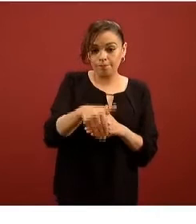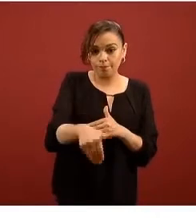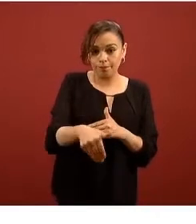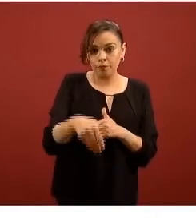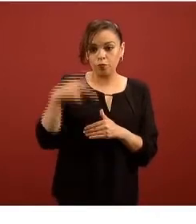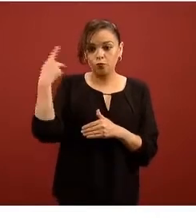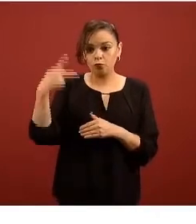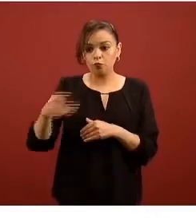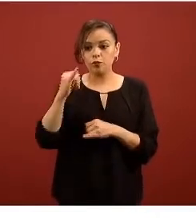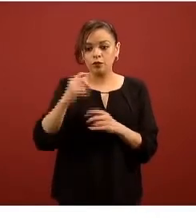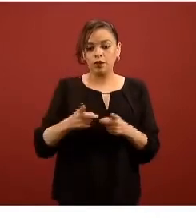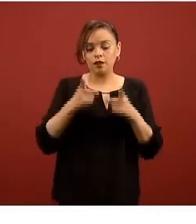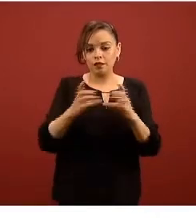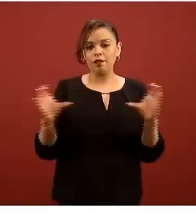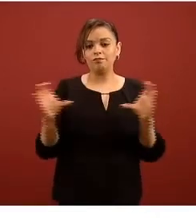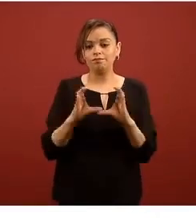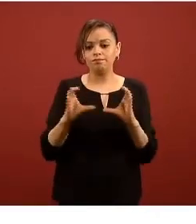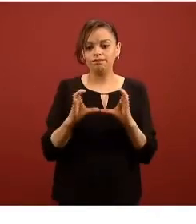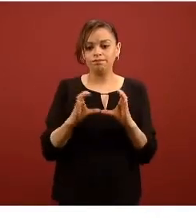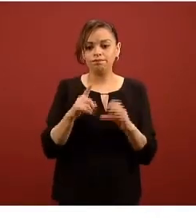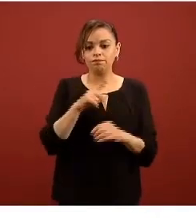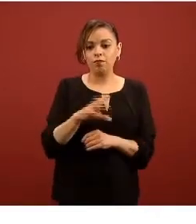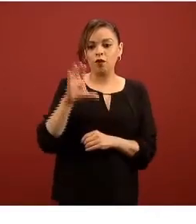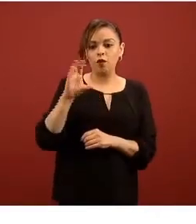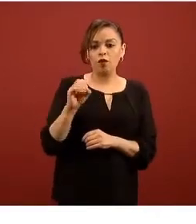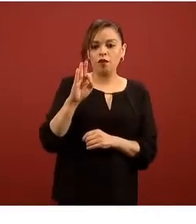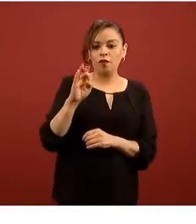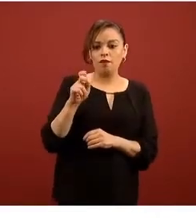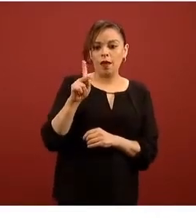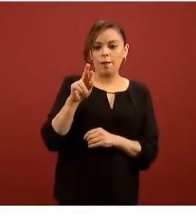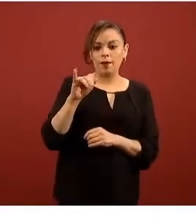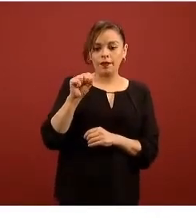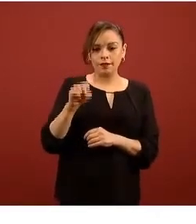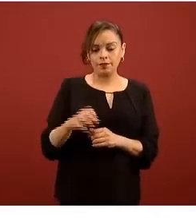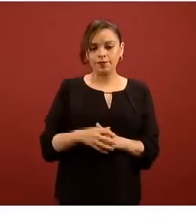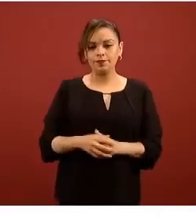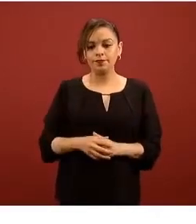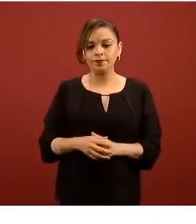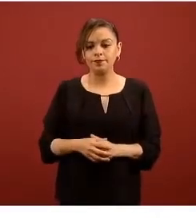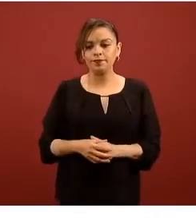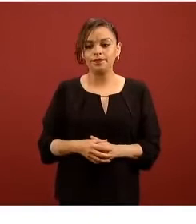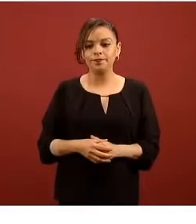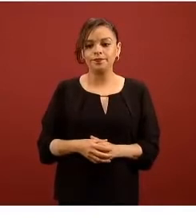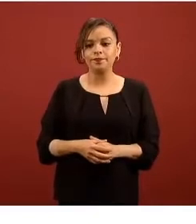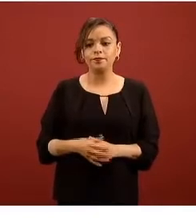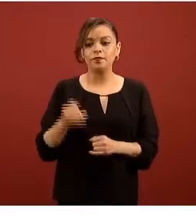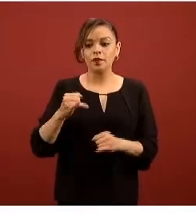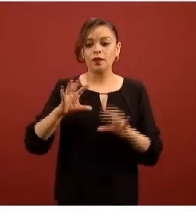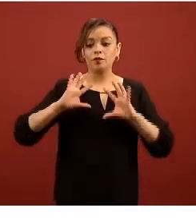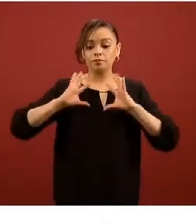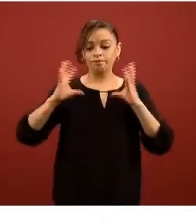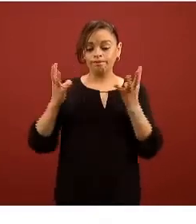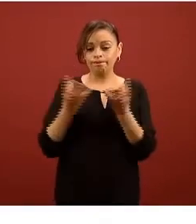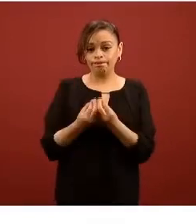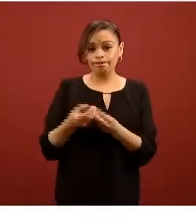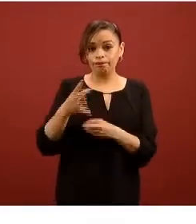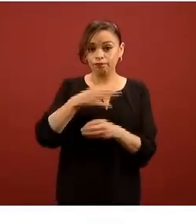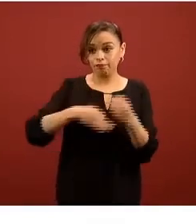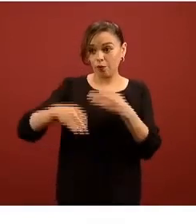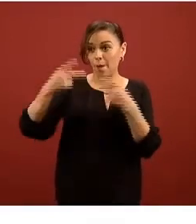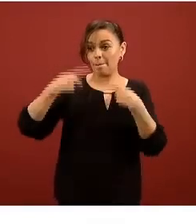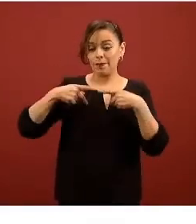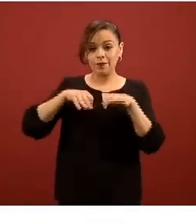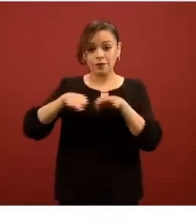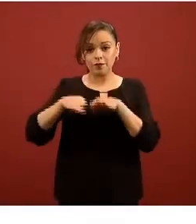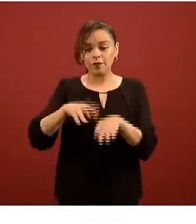COFEPRIS a quienes en particular al doctor Novello y también a todos su personal les agradecemos muchísimo porque